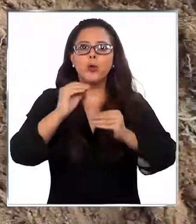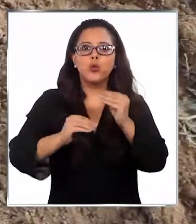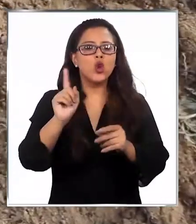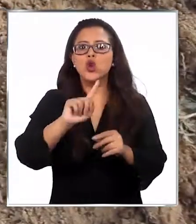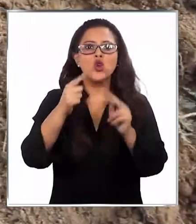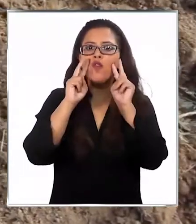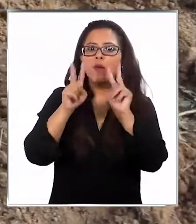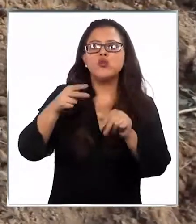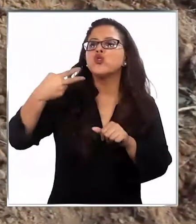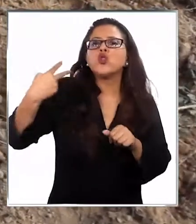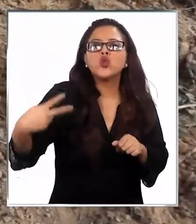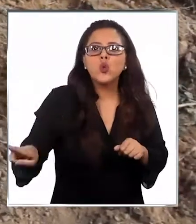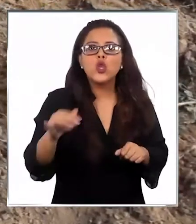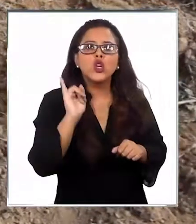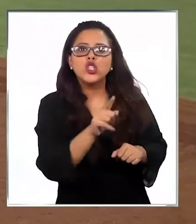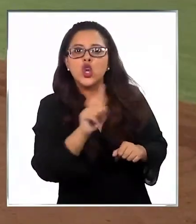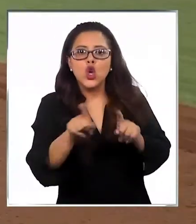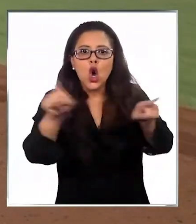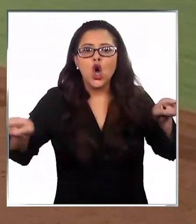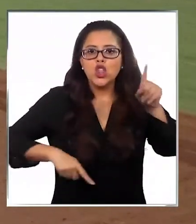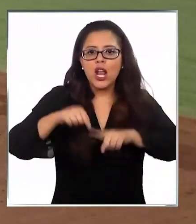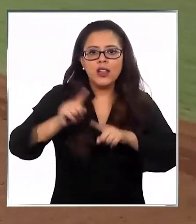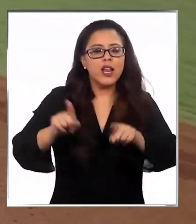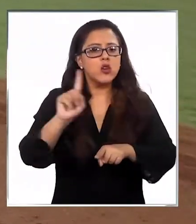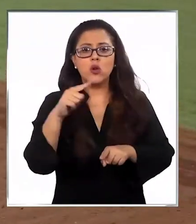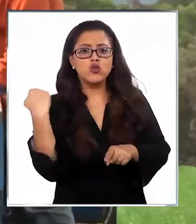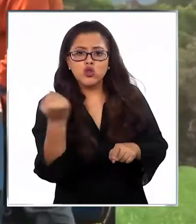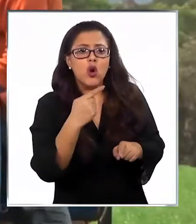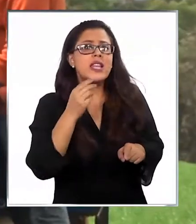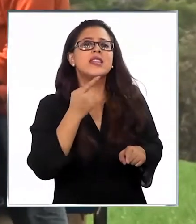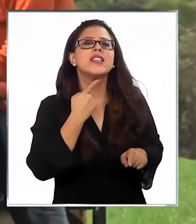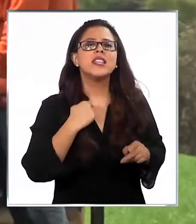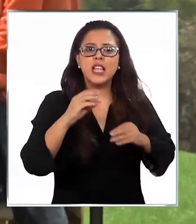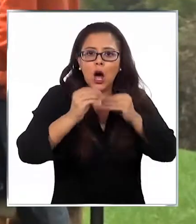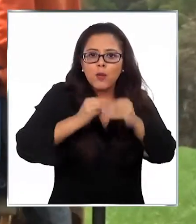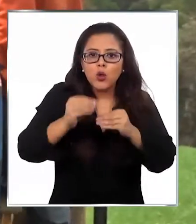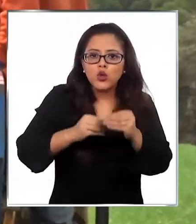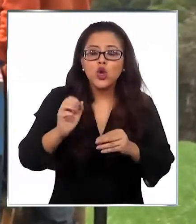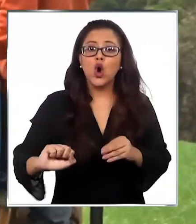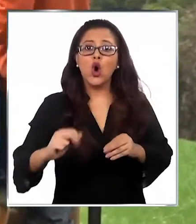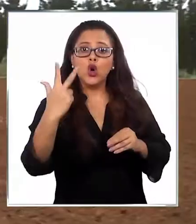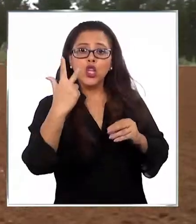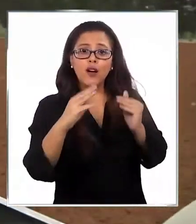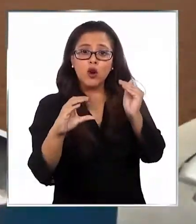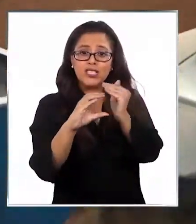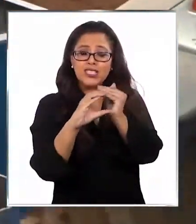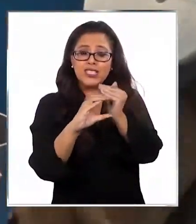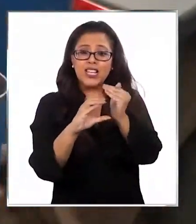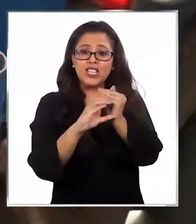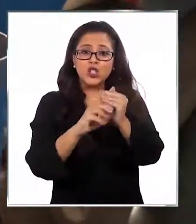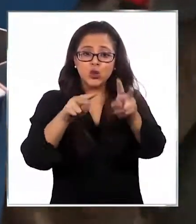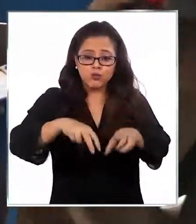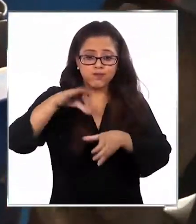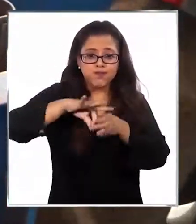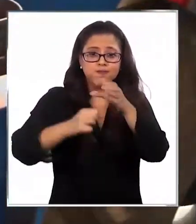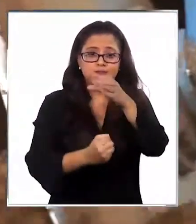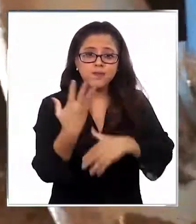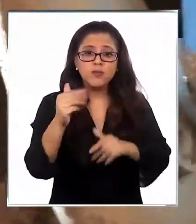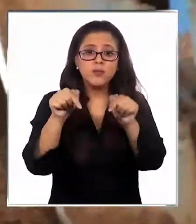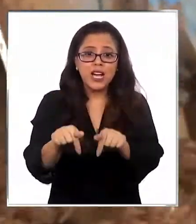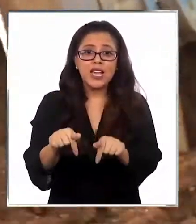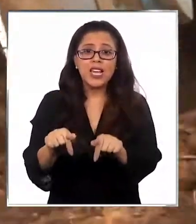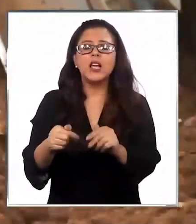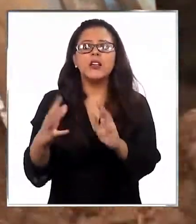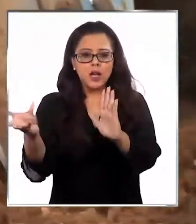vemos si son dueños o no de las tierras, lo que nos interesa es la producción. El octavo censo agrícola y forestal en esta región